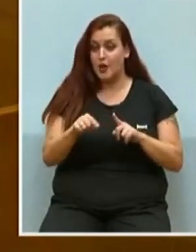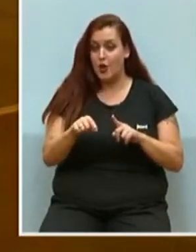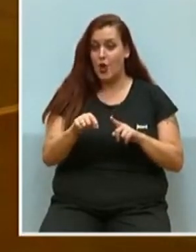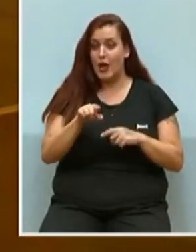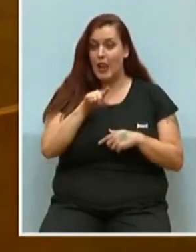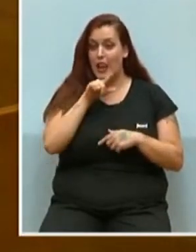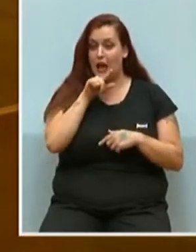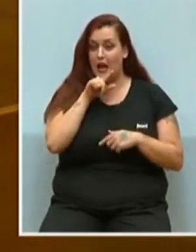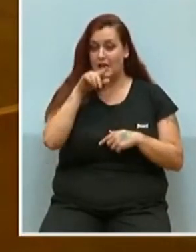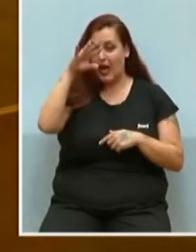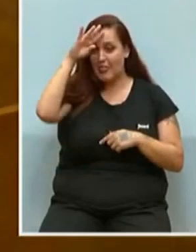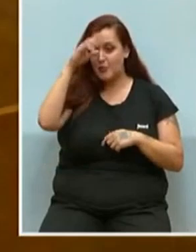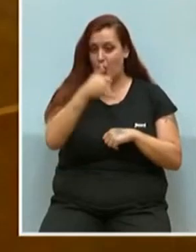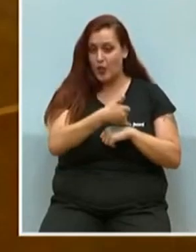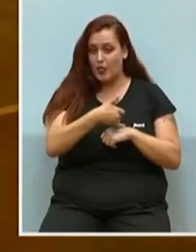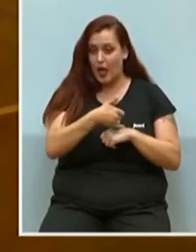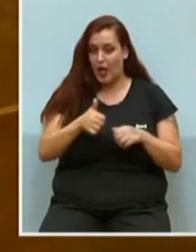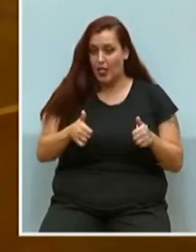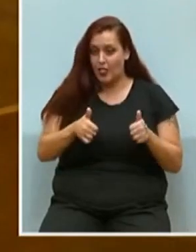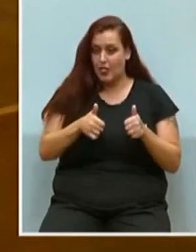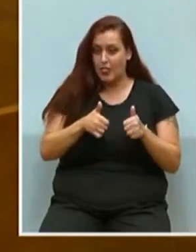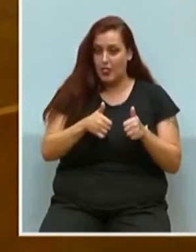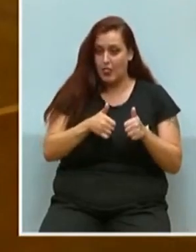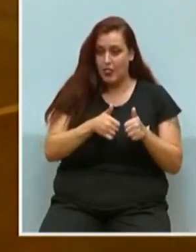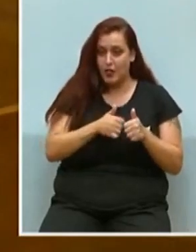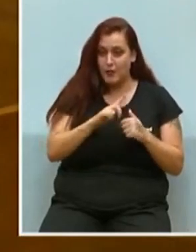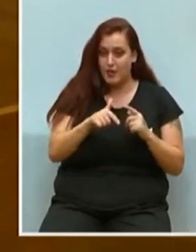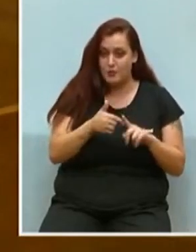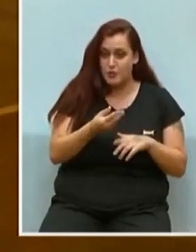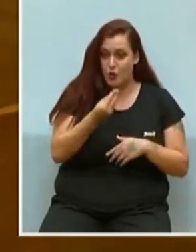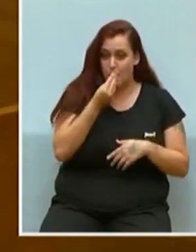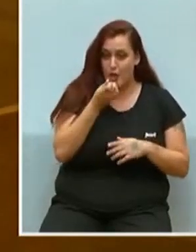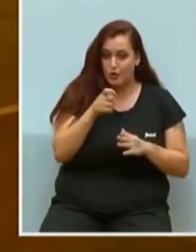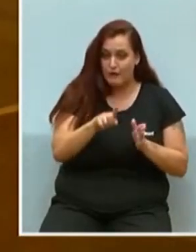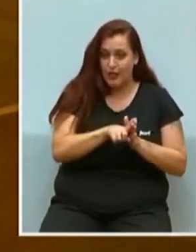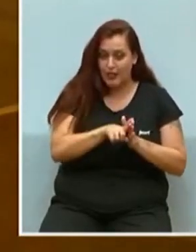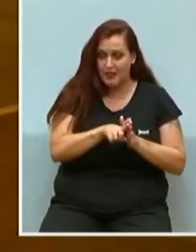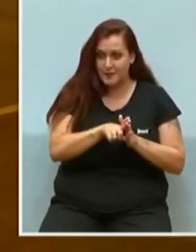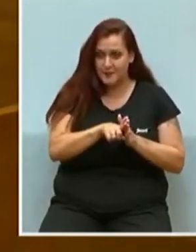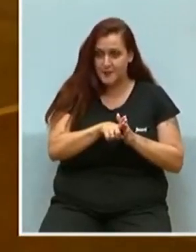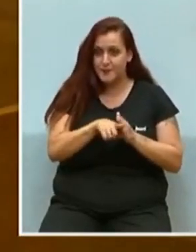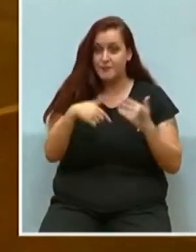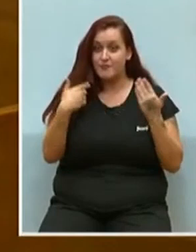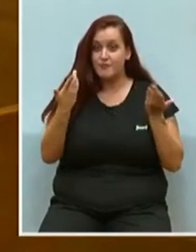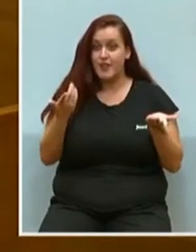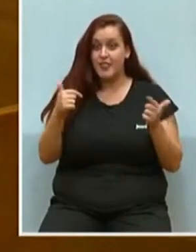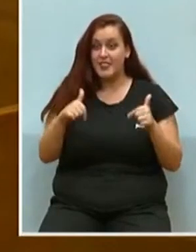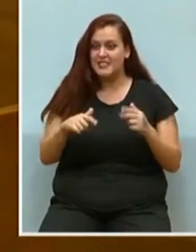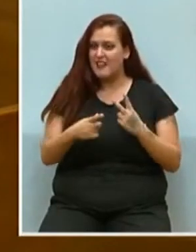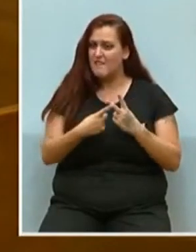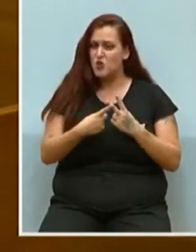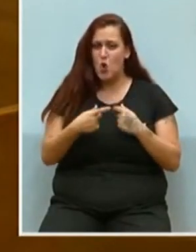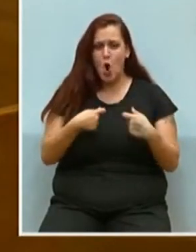herida volvía a su lado temblorosa, acercándose para volver a comer trigo. Pues mire, desde Vox tenemos claro que el comercio local es